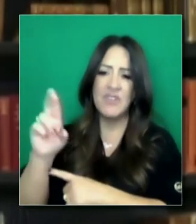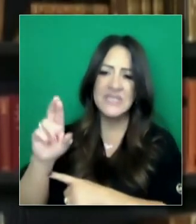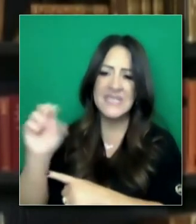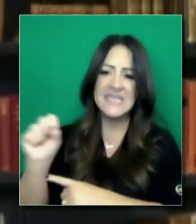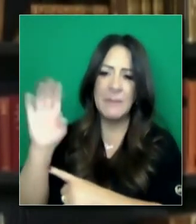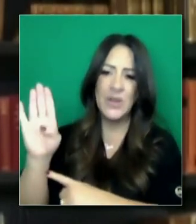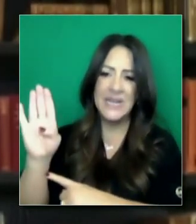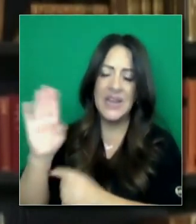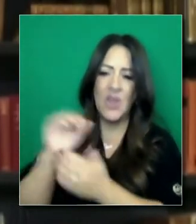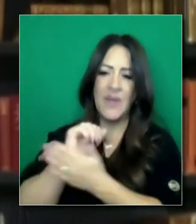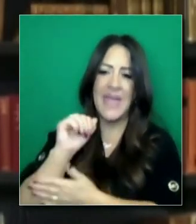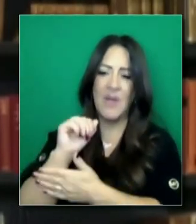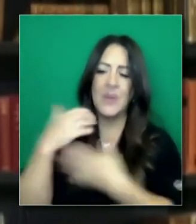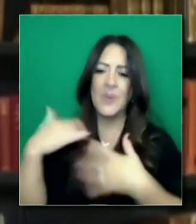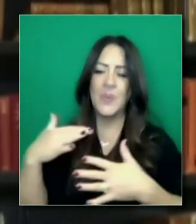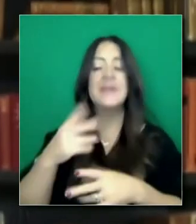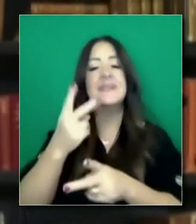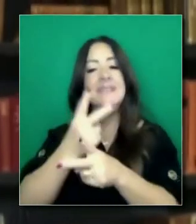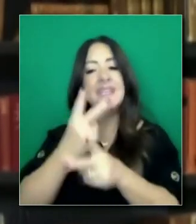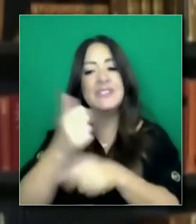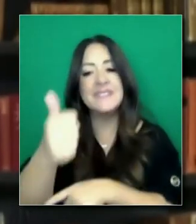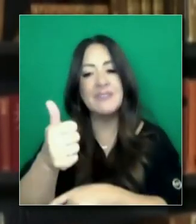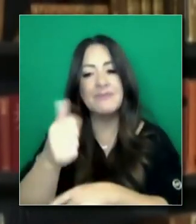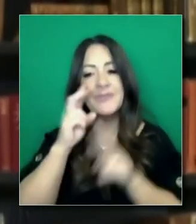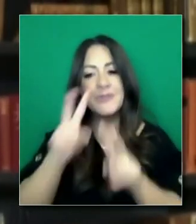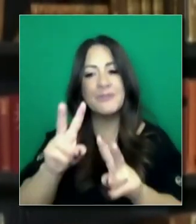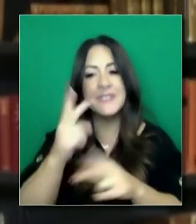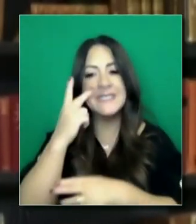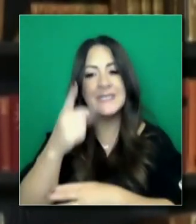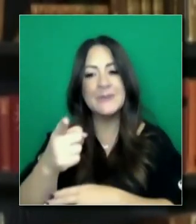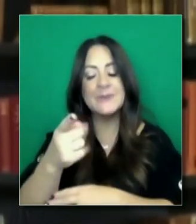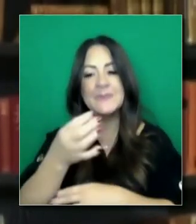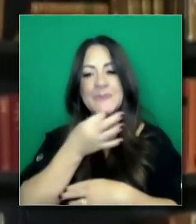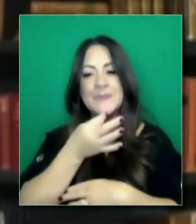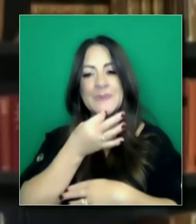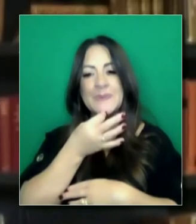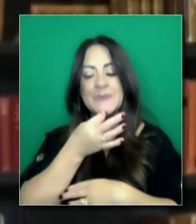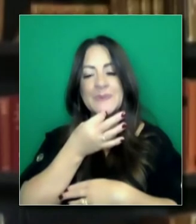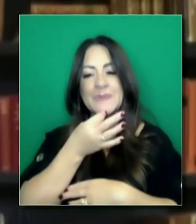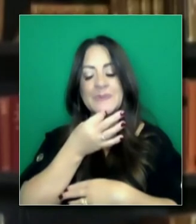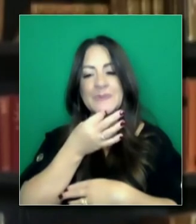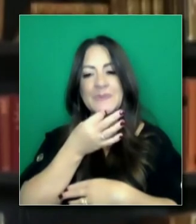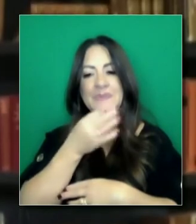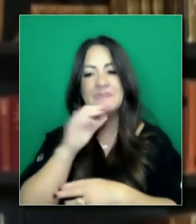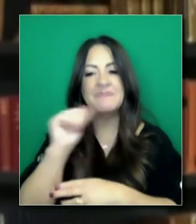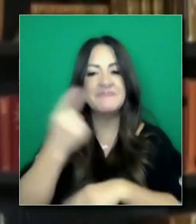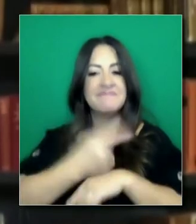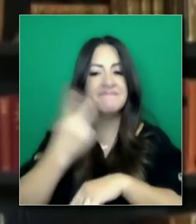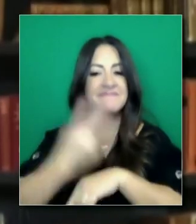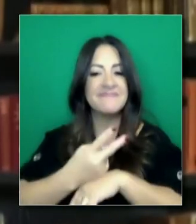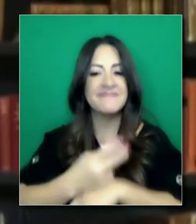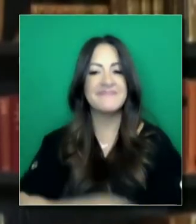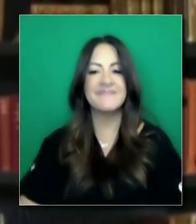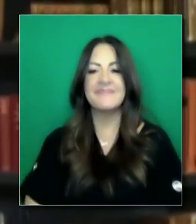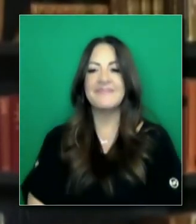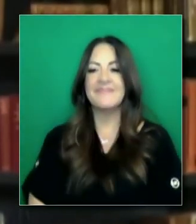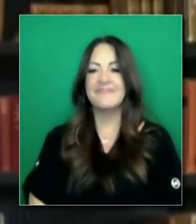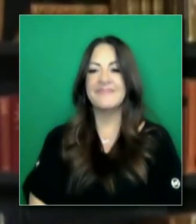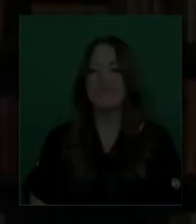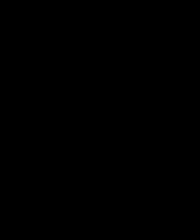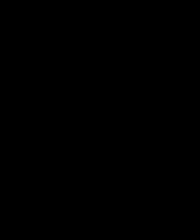Riverside y San Bernardino. Cuídense todos y espero verlos la próxima vez que tengamos una reseña para ustedes. ¡Gracias!